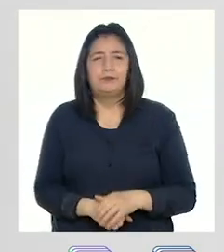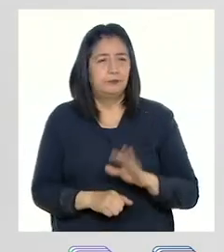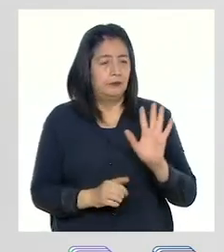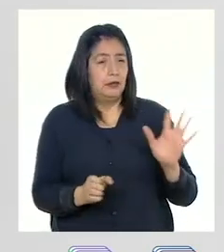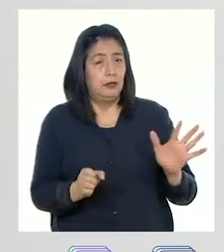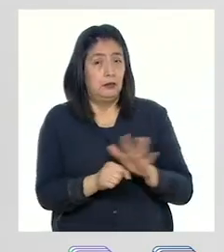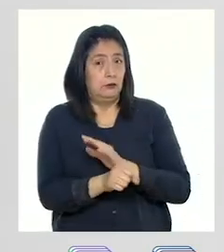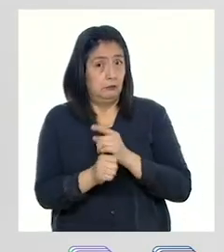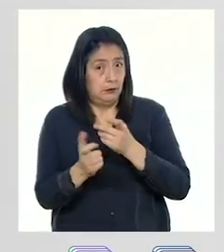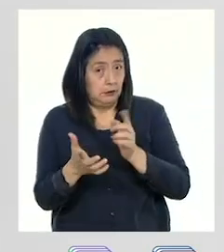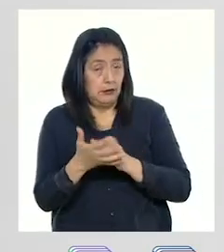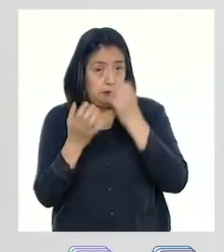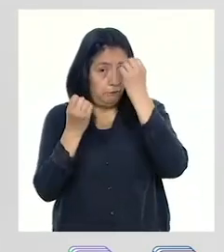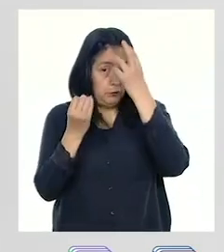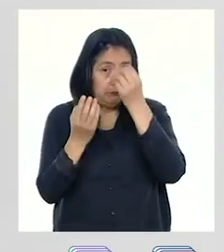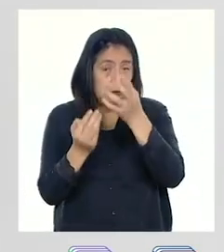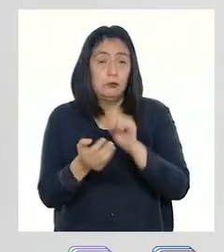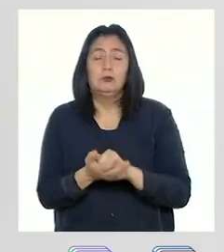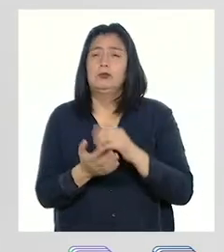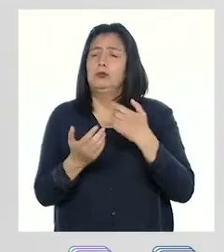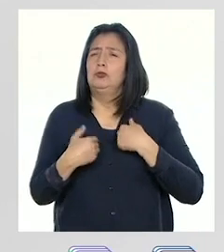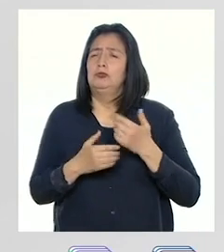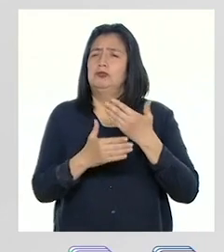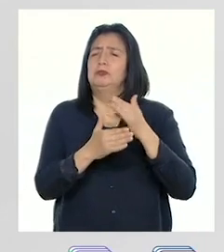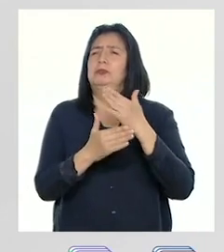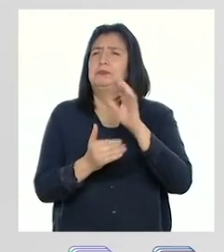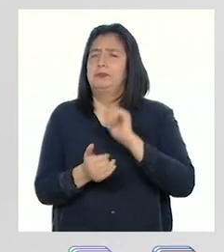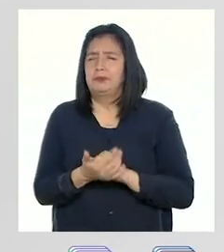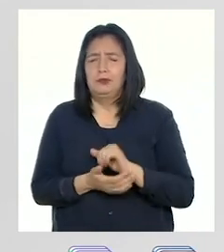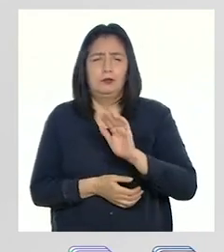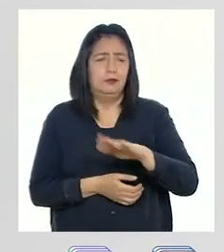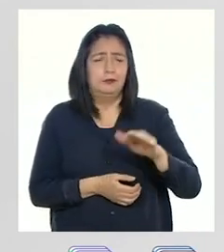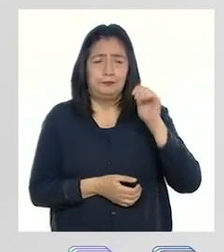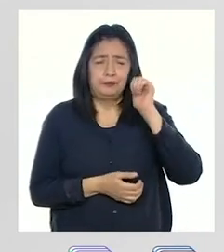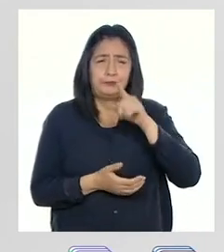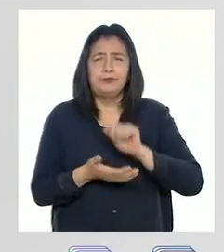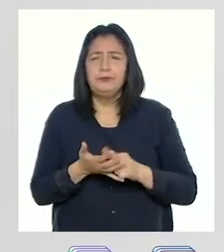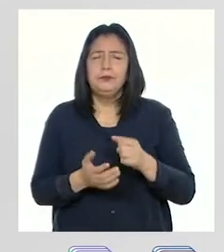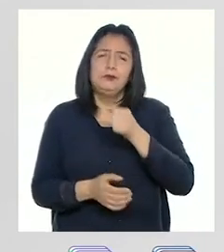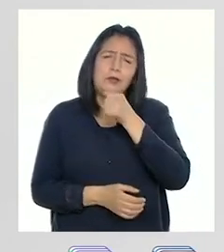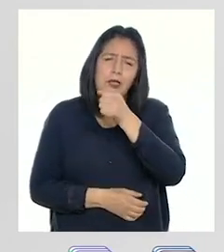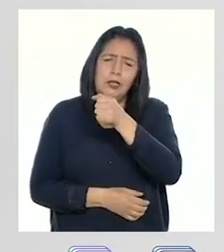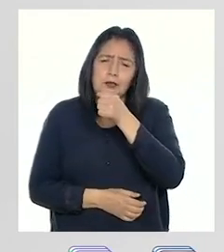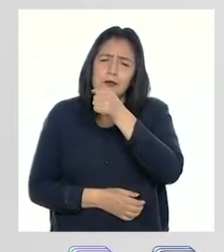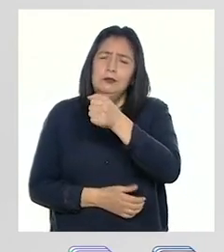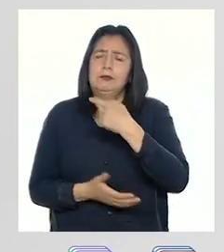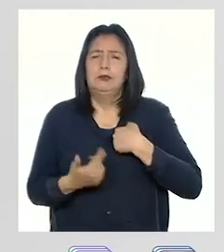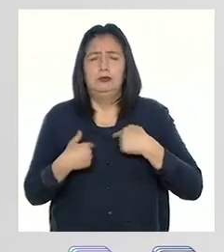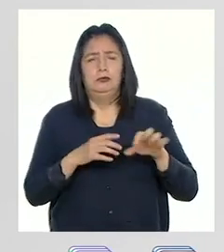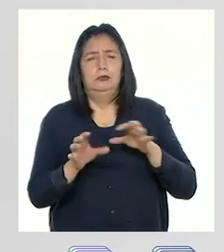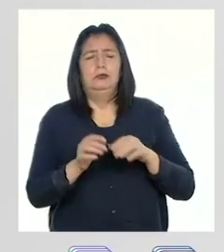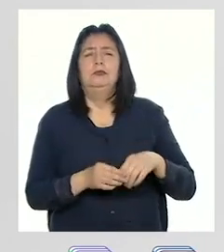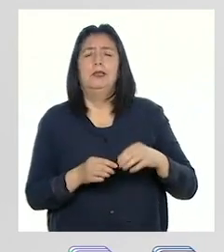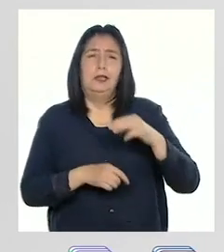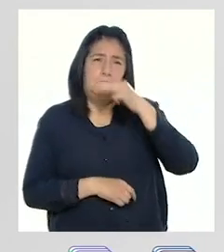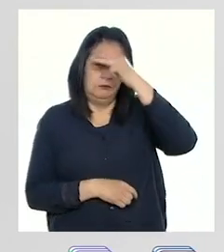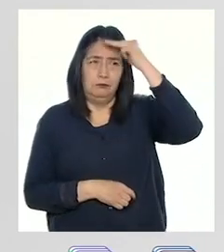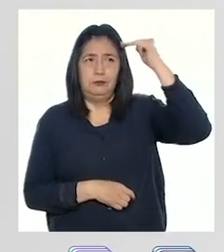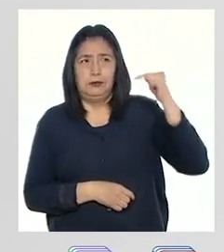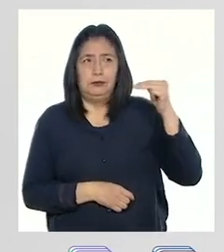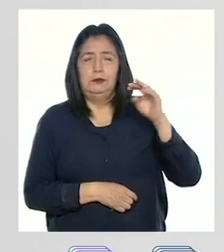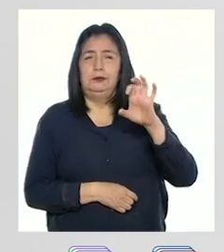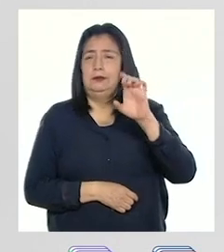Para complementar la información, les compartiré, chicas y chicos, la entrevista que realicé a la Magíster